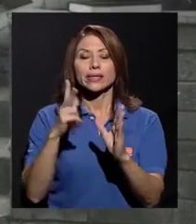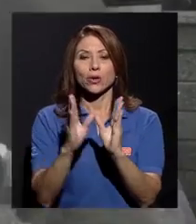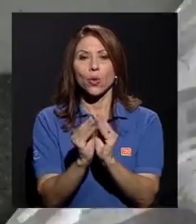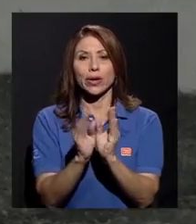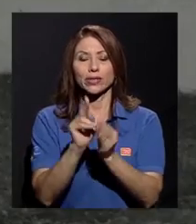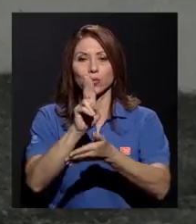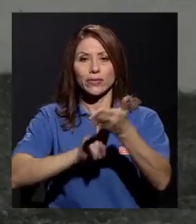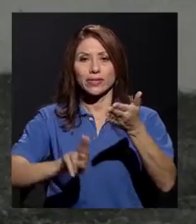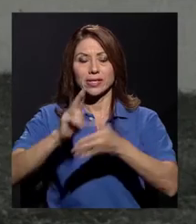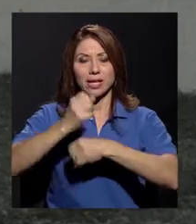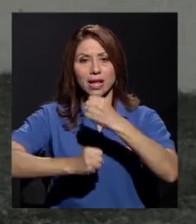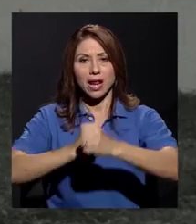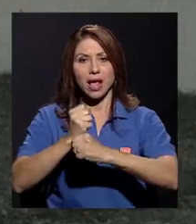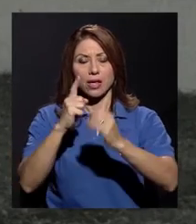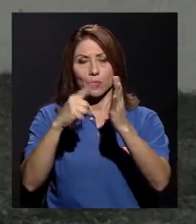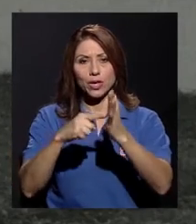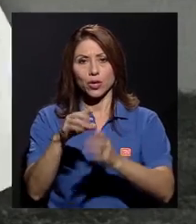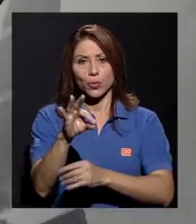1973.